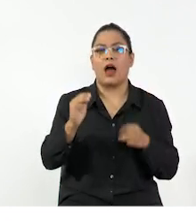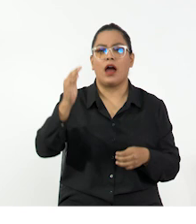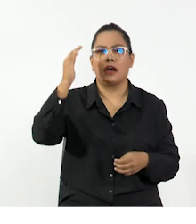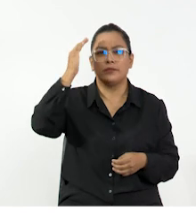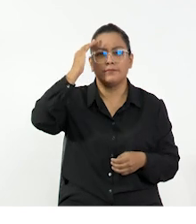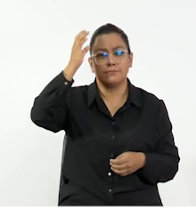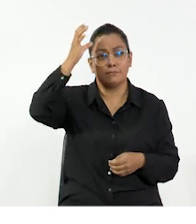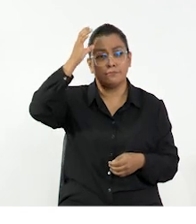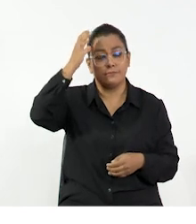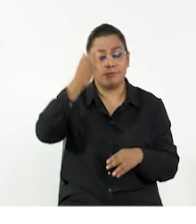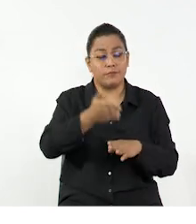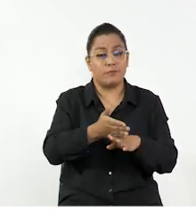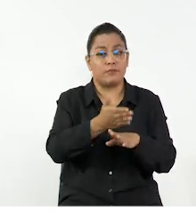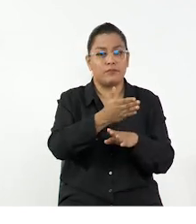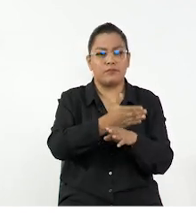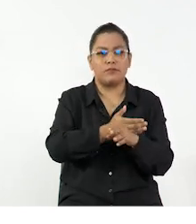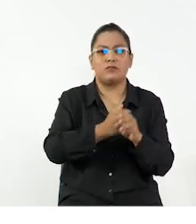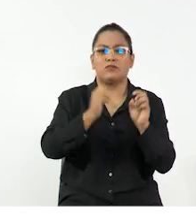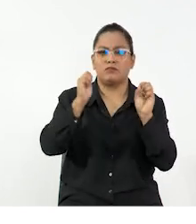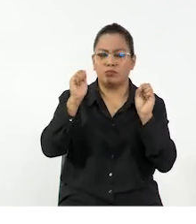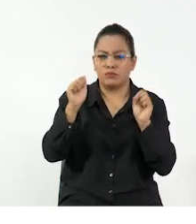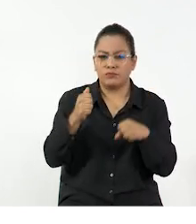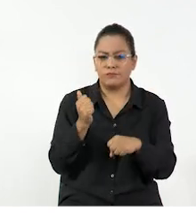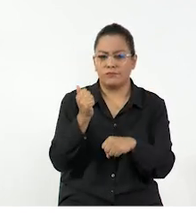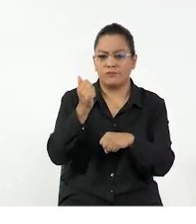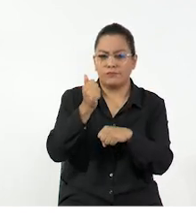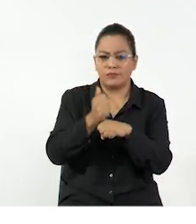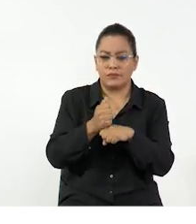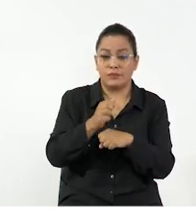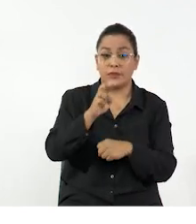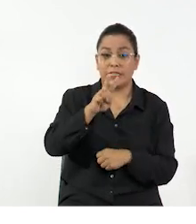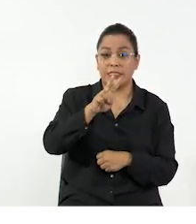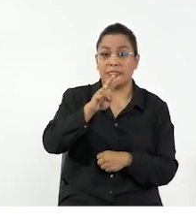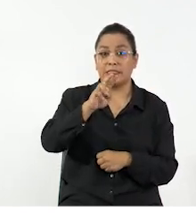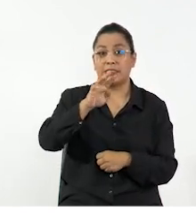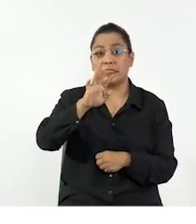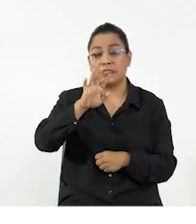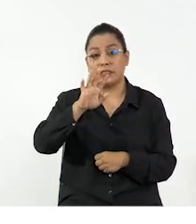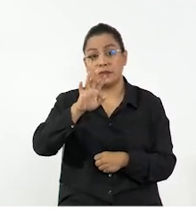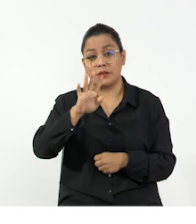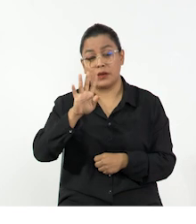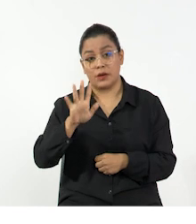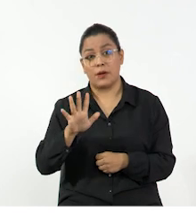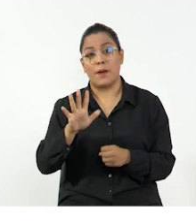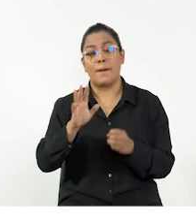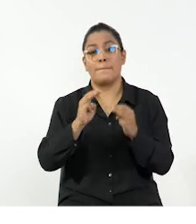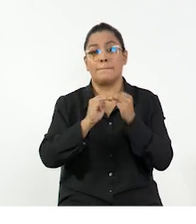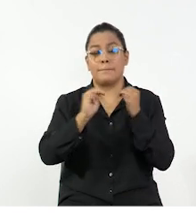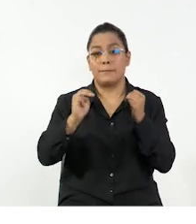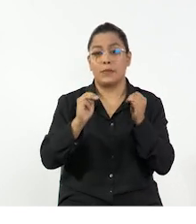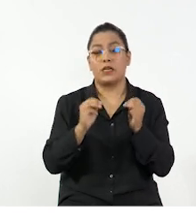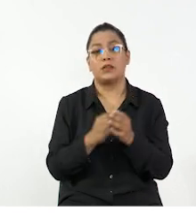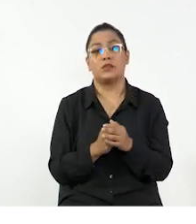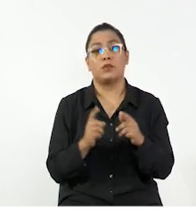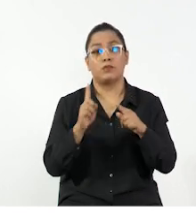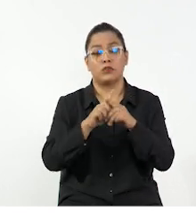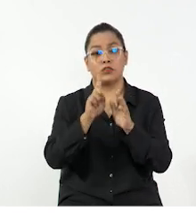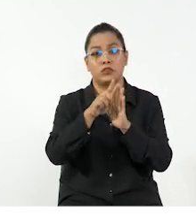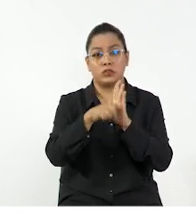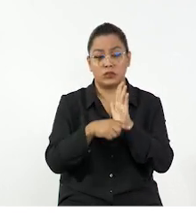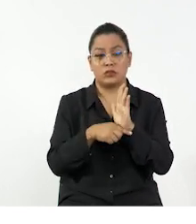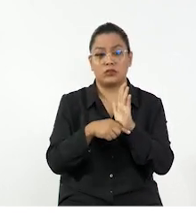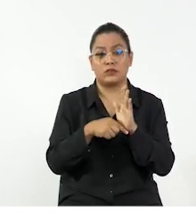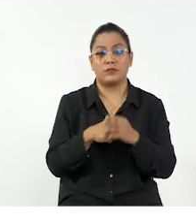herramientas matemáticas y de nuestros conocimientos previos, podemos determinar que 25 metros sobre segundos equivalen a